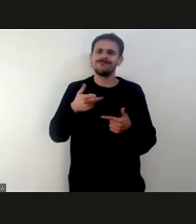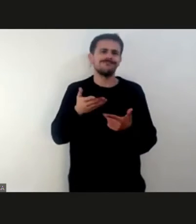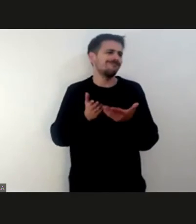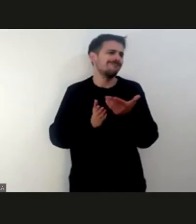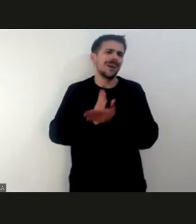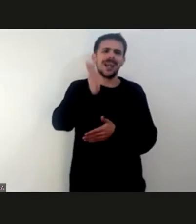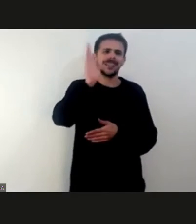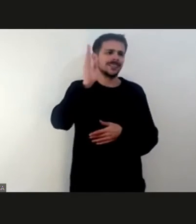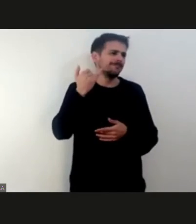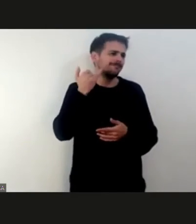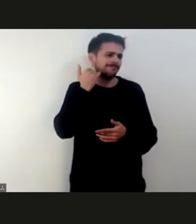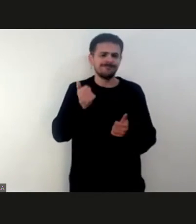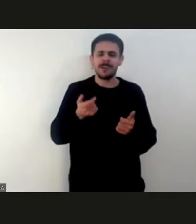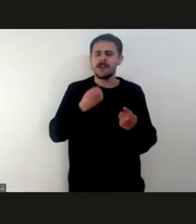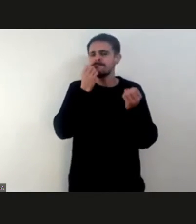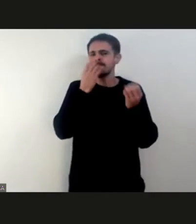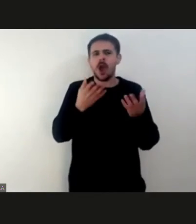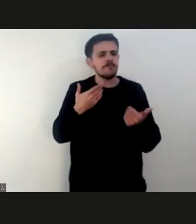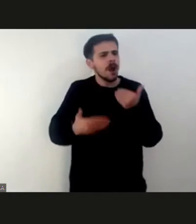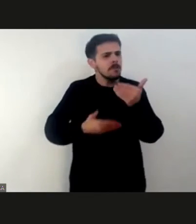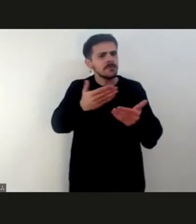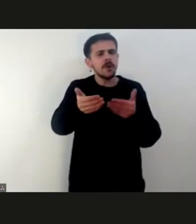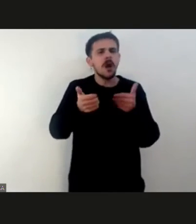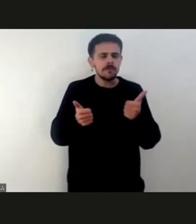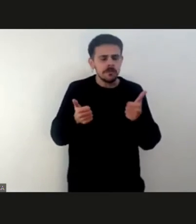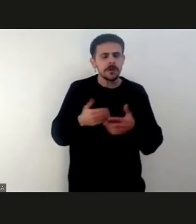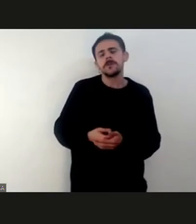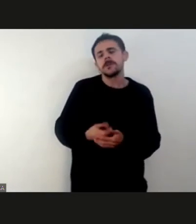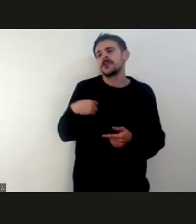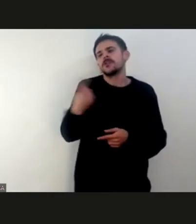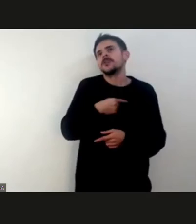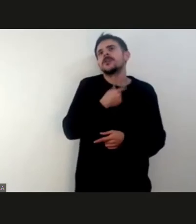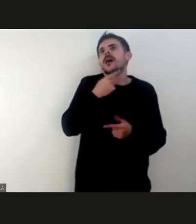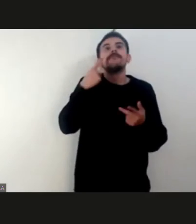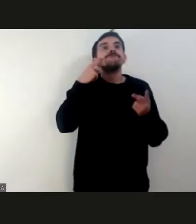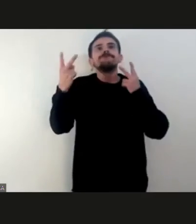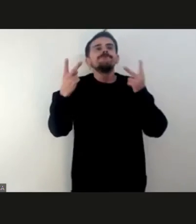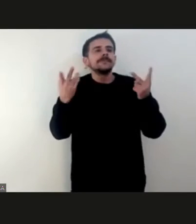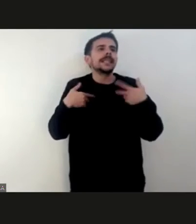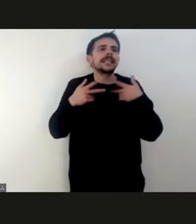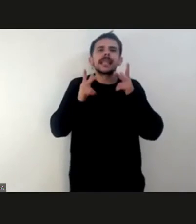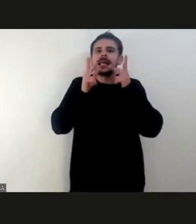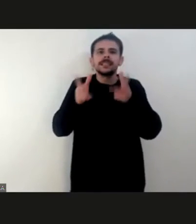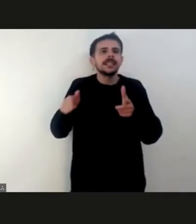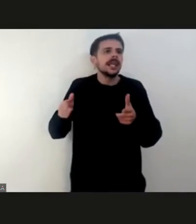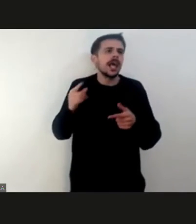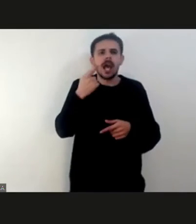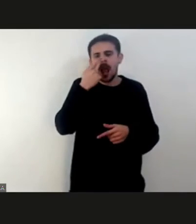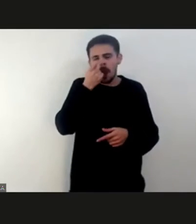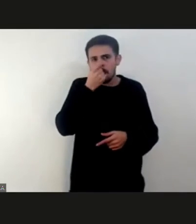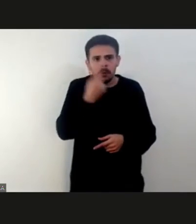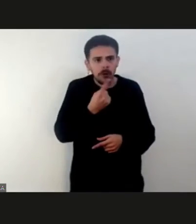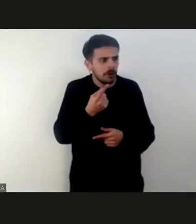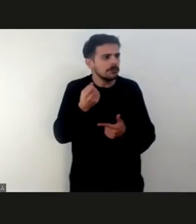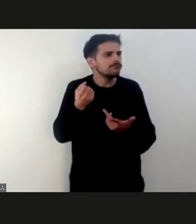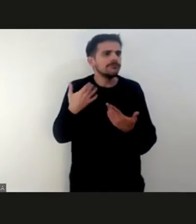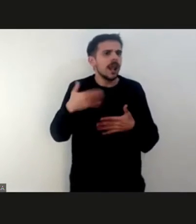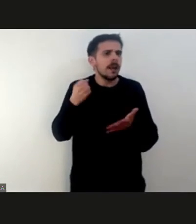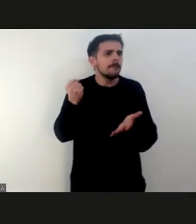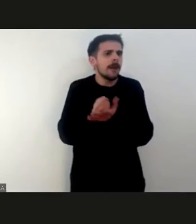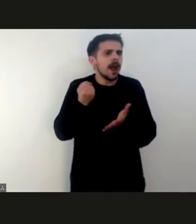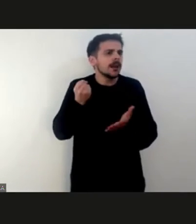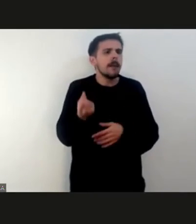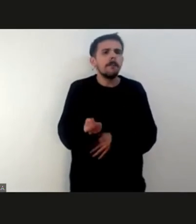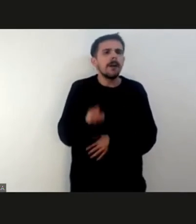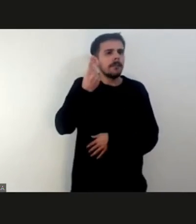que se quede tranquilo, que dejó una huella en tan poco tiempo en la comuna al ser el primer presidente de la comuna